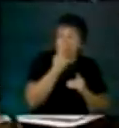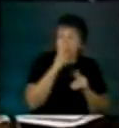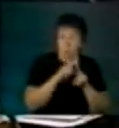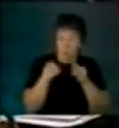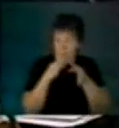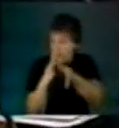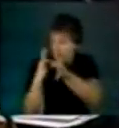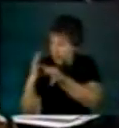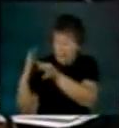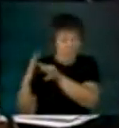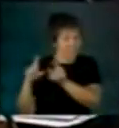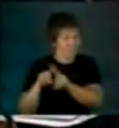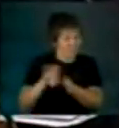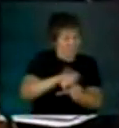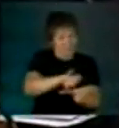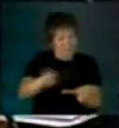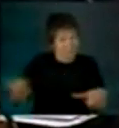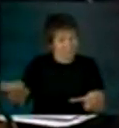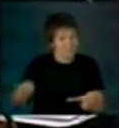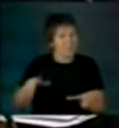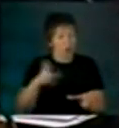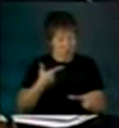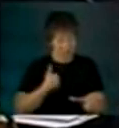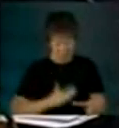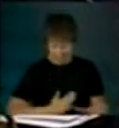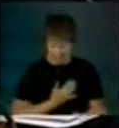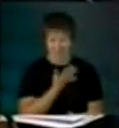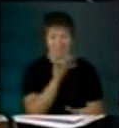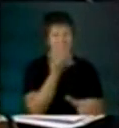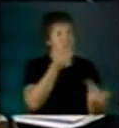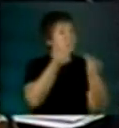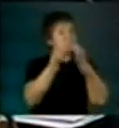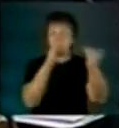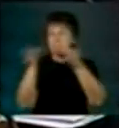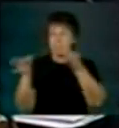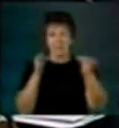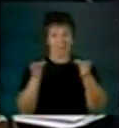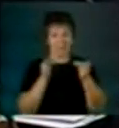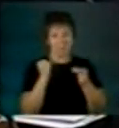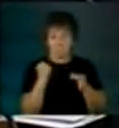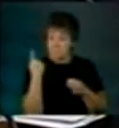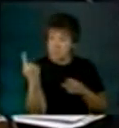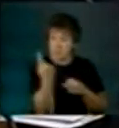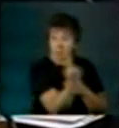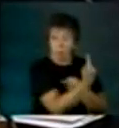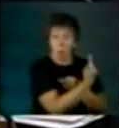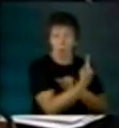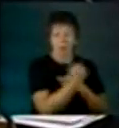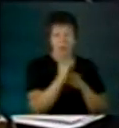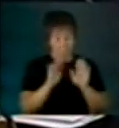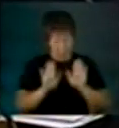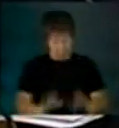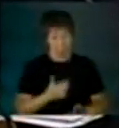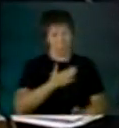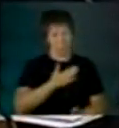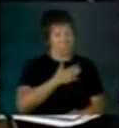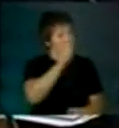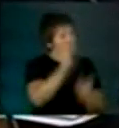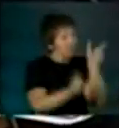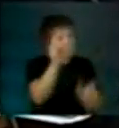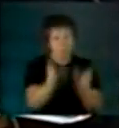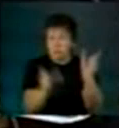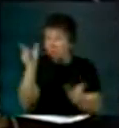Y más valientes para explicarle a cada uno, a su propia gente,